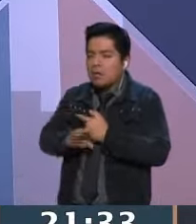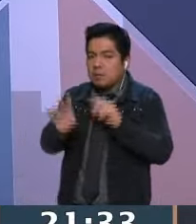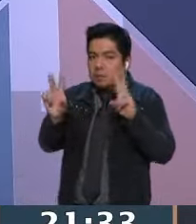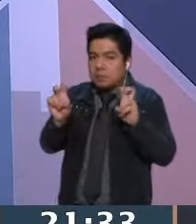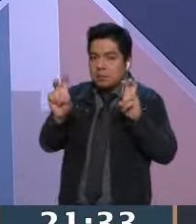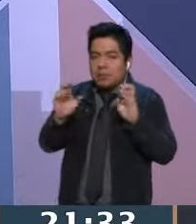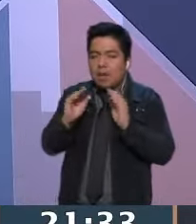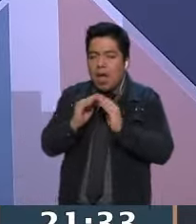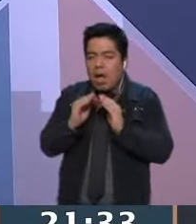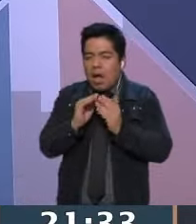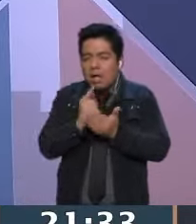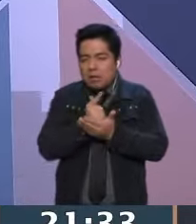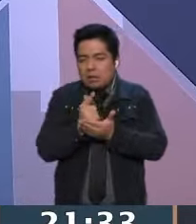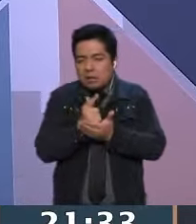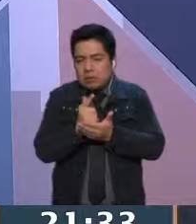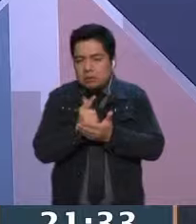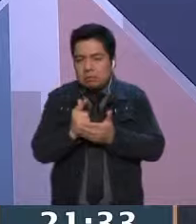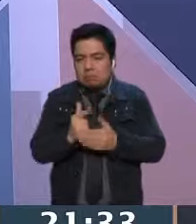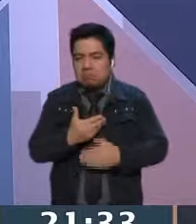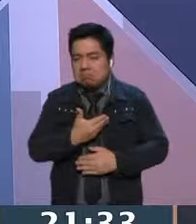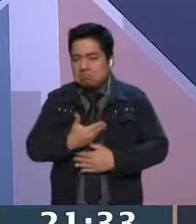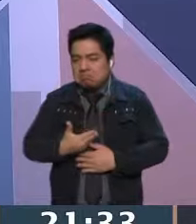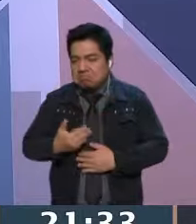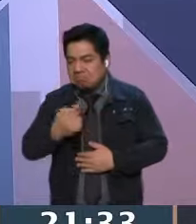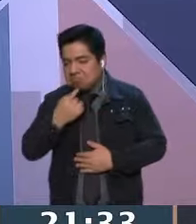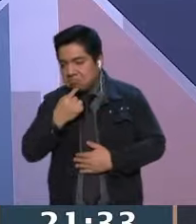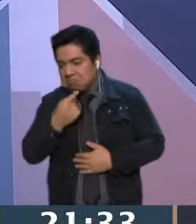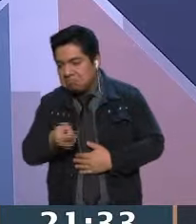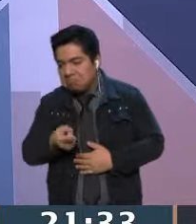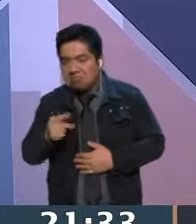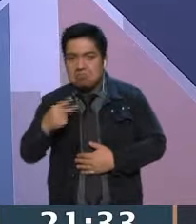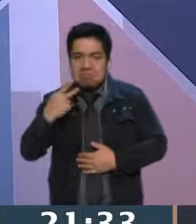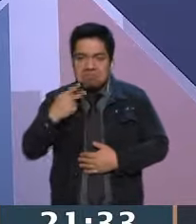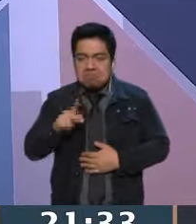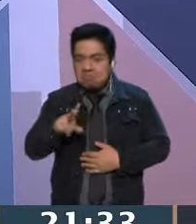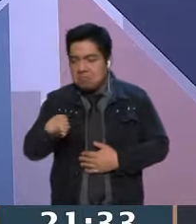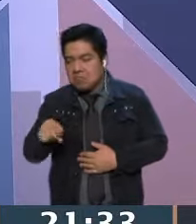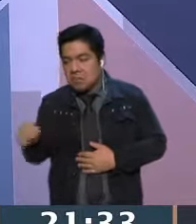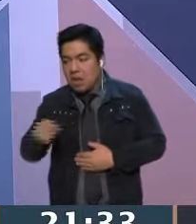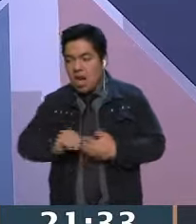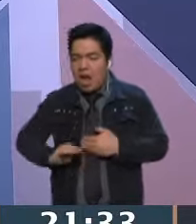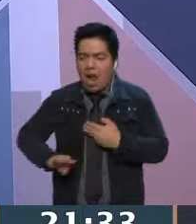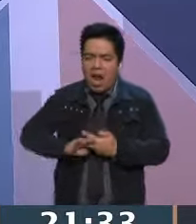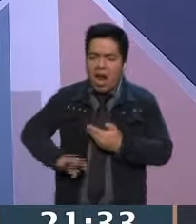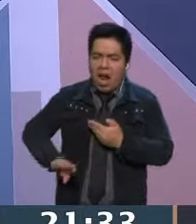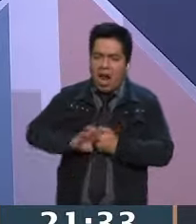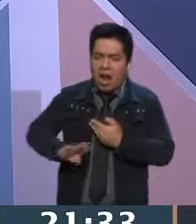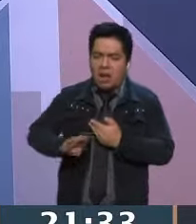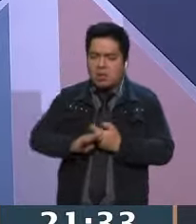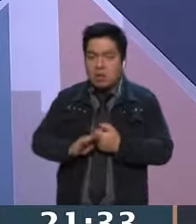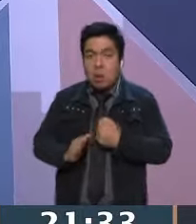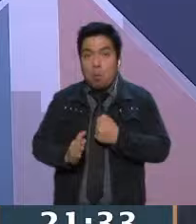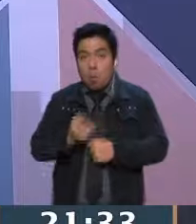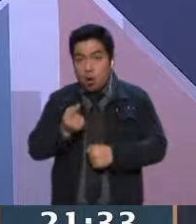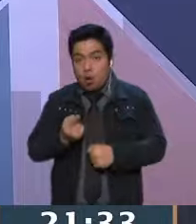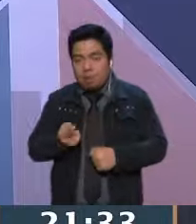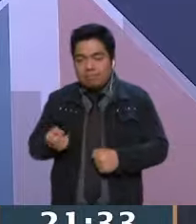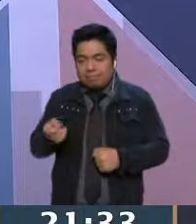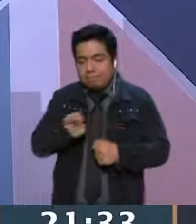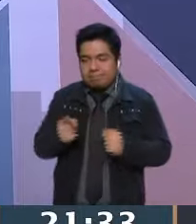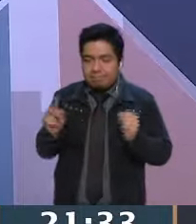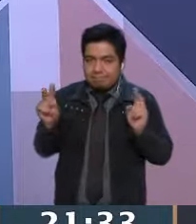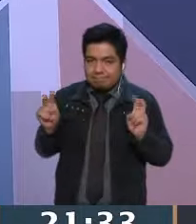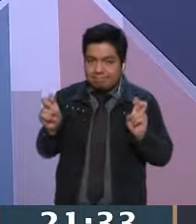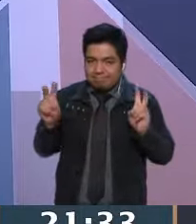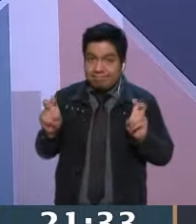era gente que no es funcionario, que no es político. Ella lo criticó porque había rentado a un posible